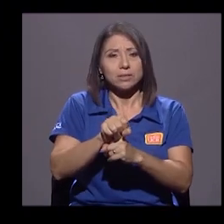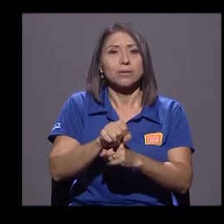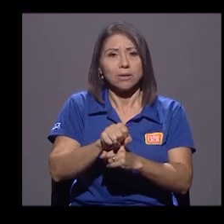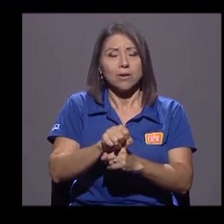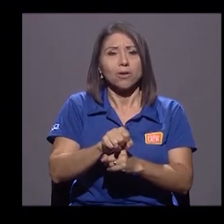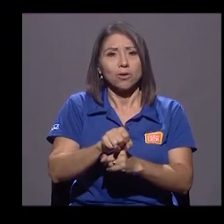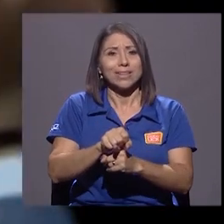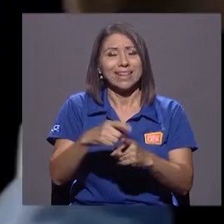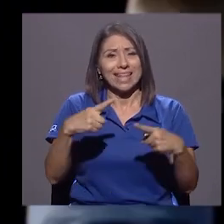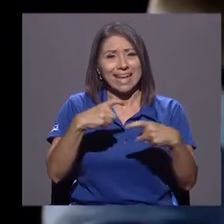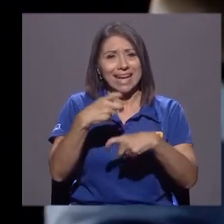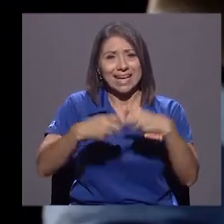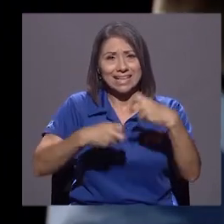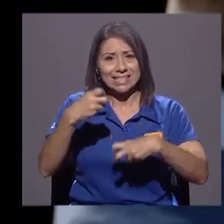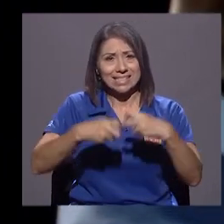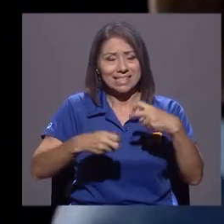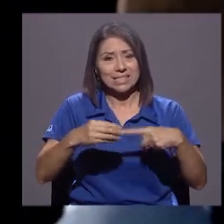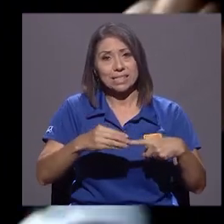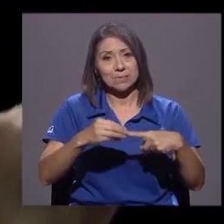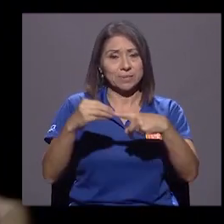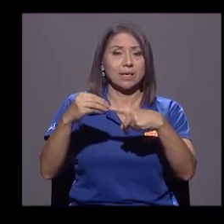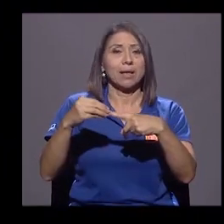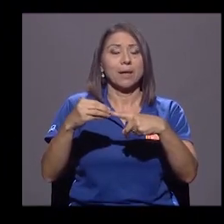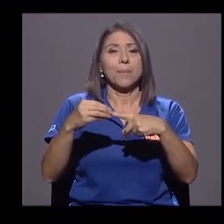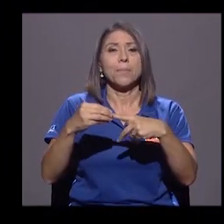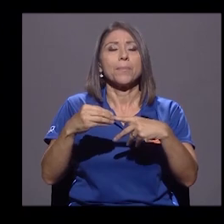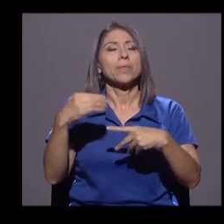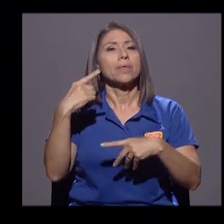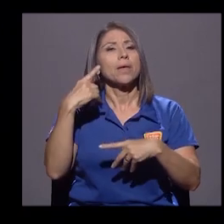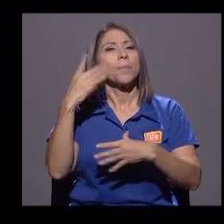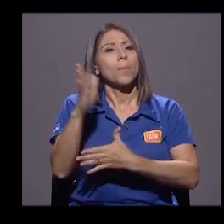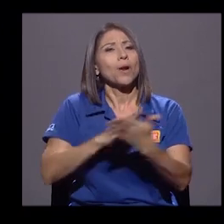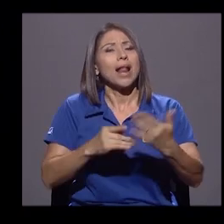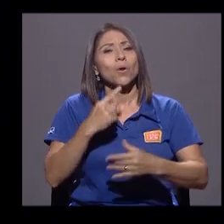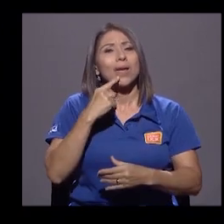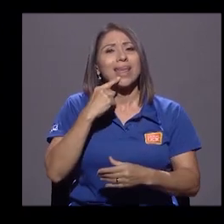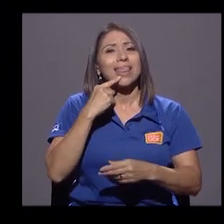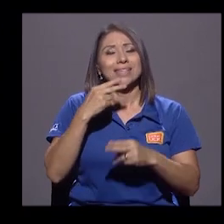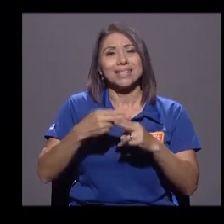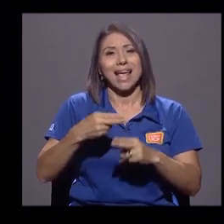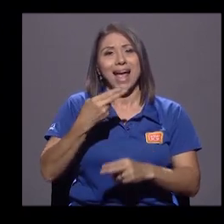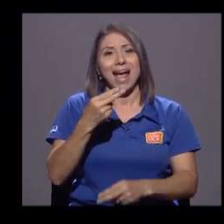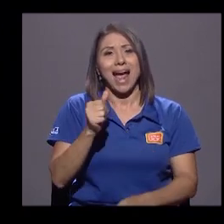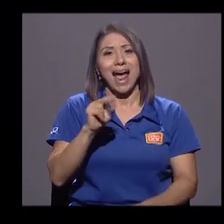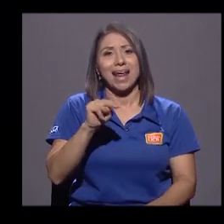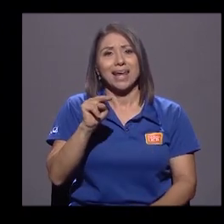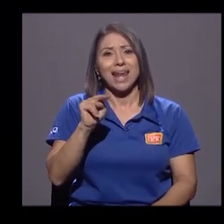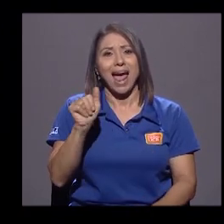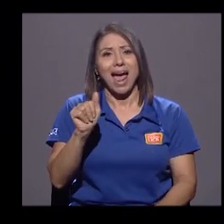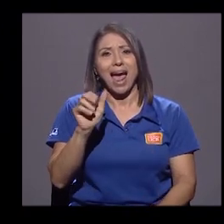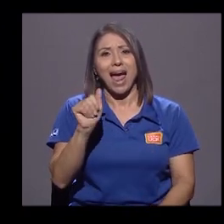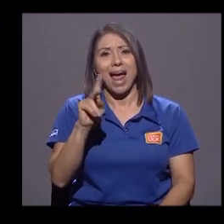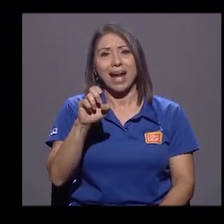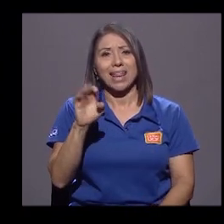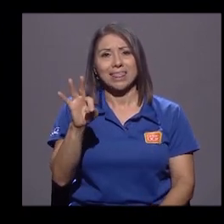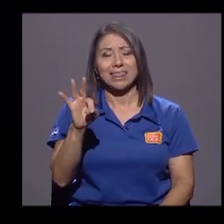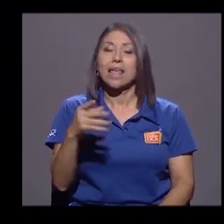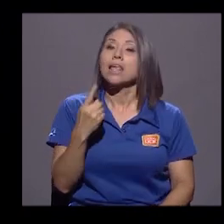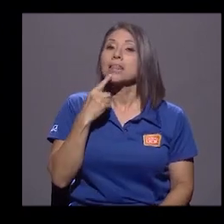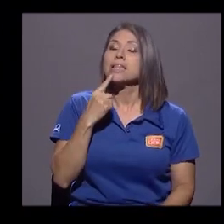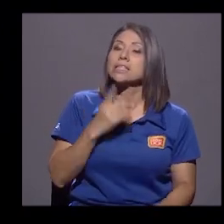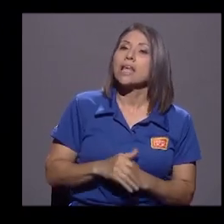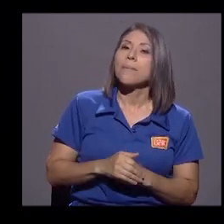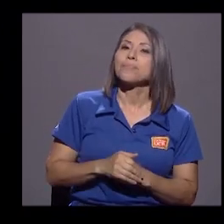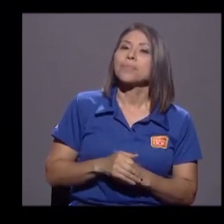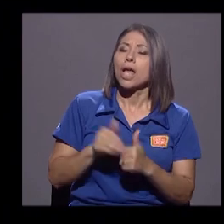crisis, sobre todo, don Marlon, por algo que decía Hannah Arendt, y es que el súbdito ideal